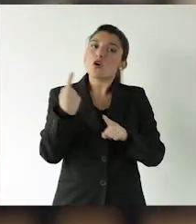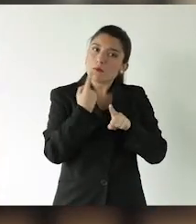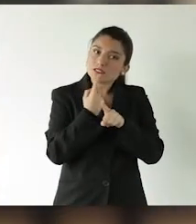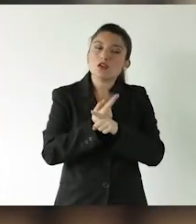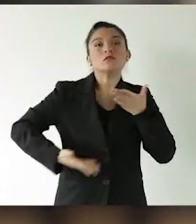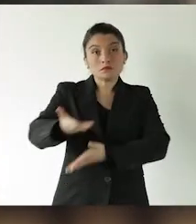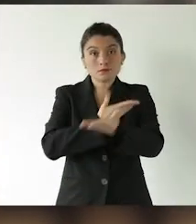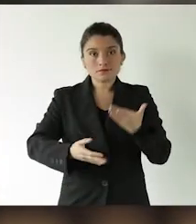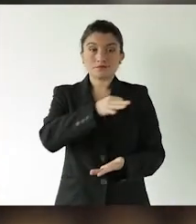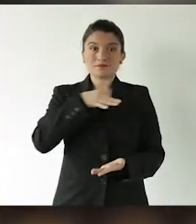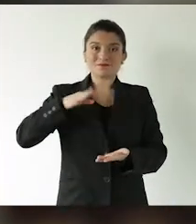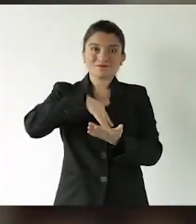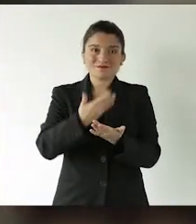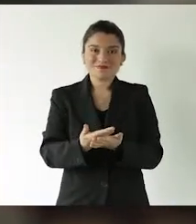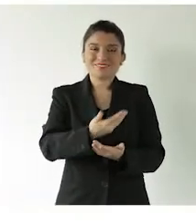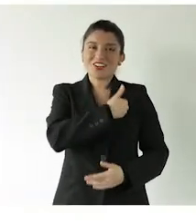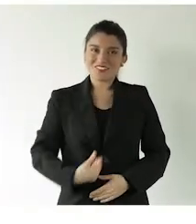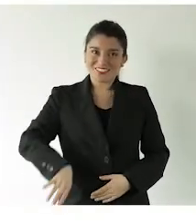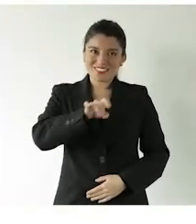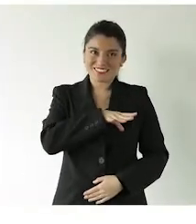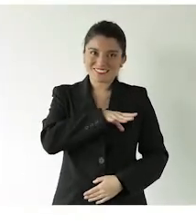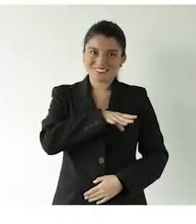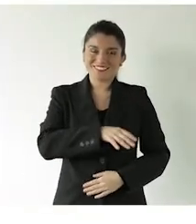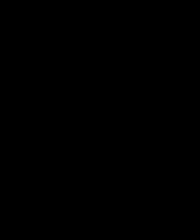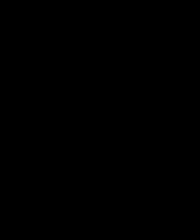Identifícate Conversalo Compártelo Ministerio de Salud Gobierno de Chile